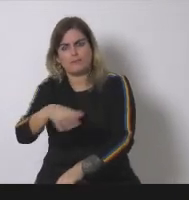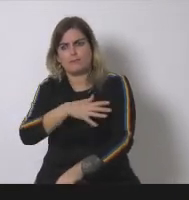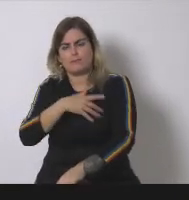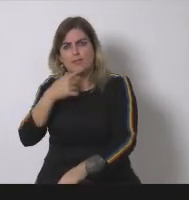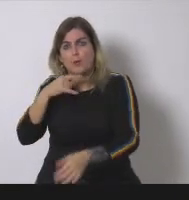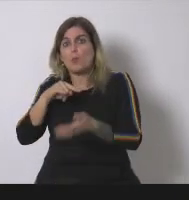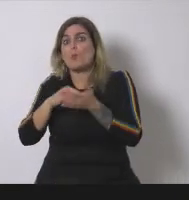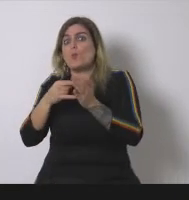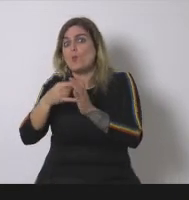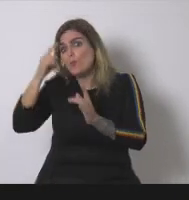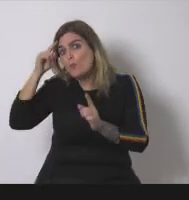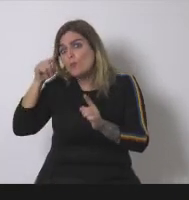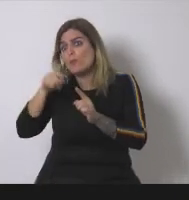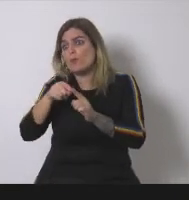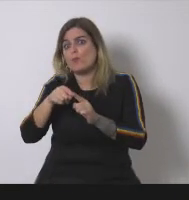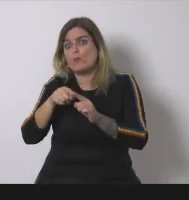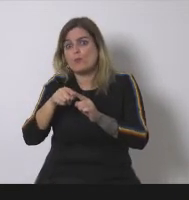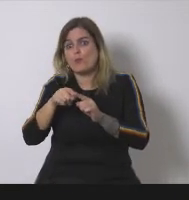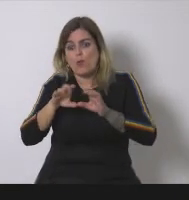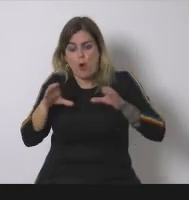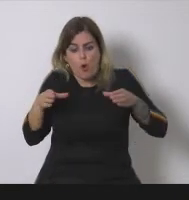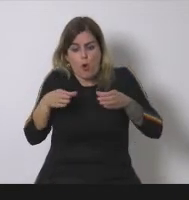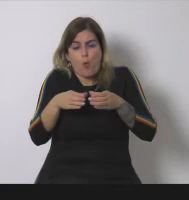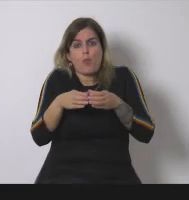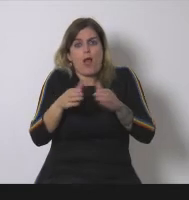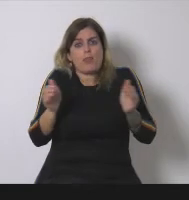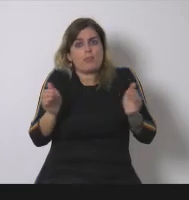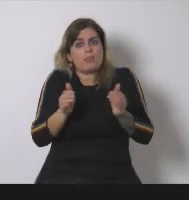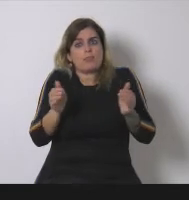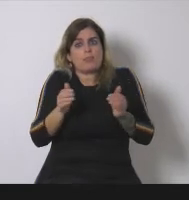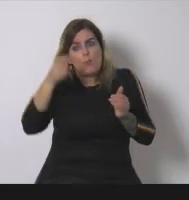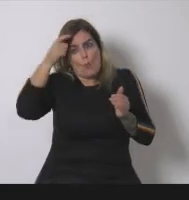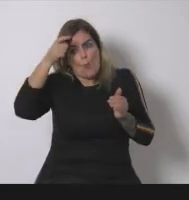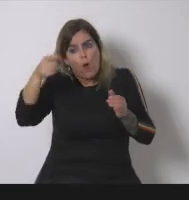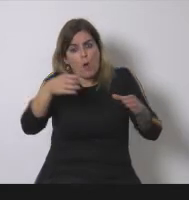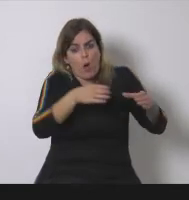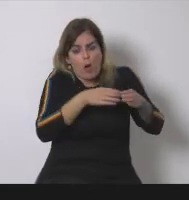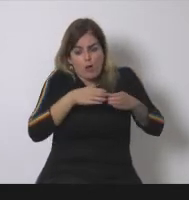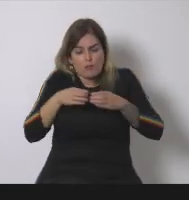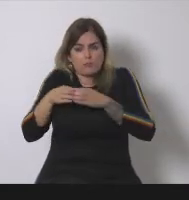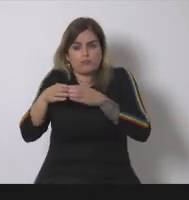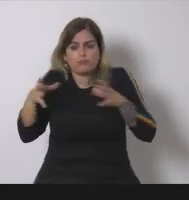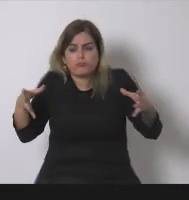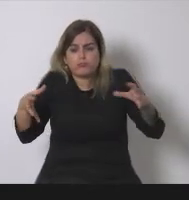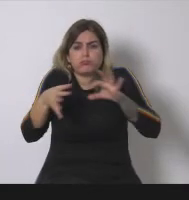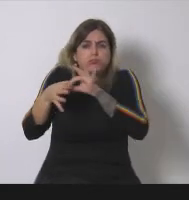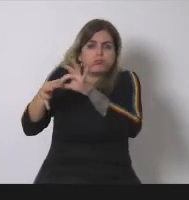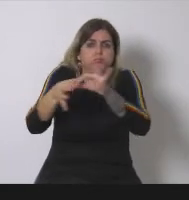un proyecto para avanzar colectivamente salvando las dificultades entre todas